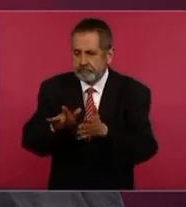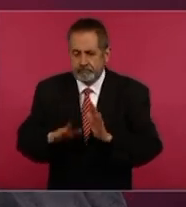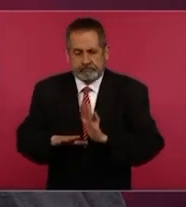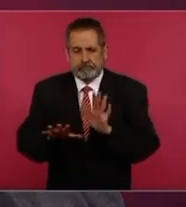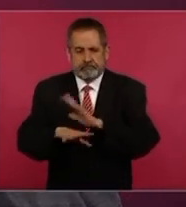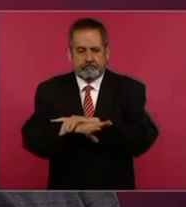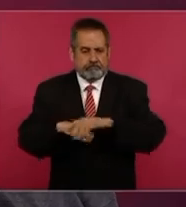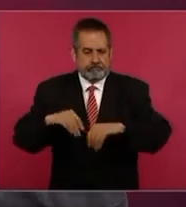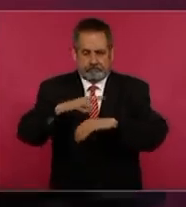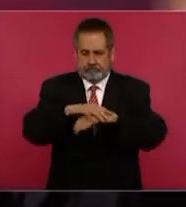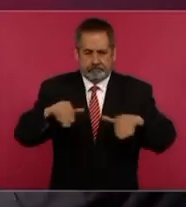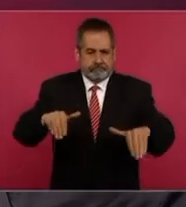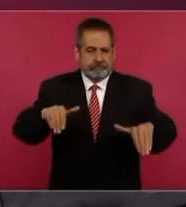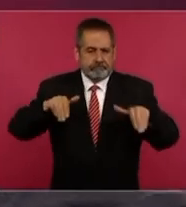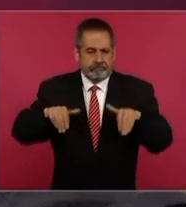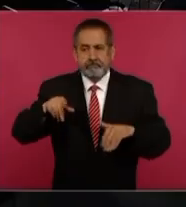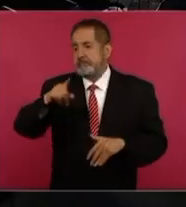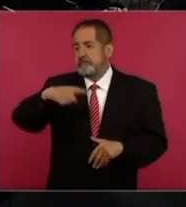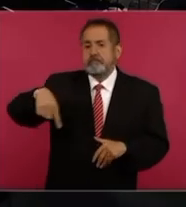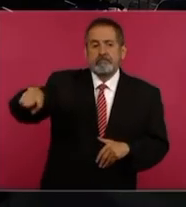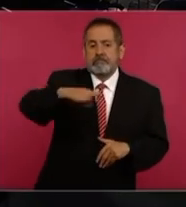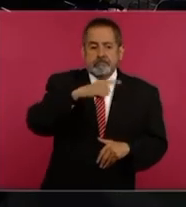va a ser la gente la que va a decidir